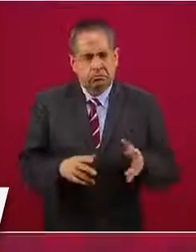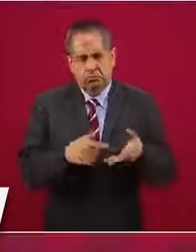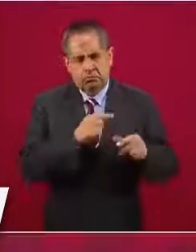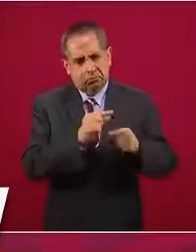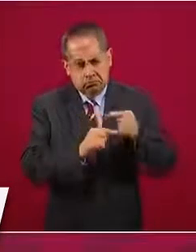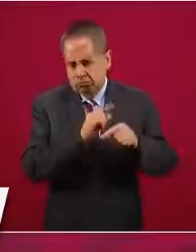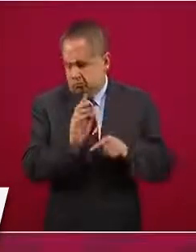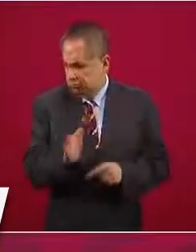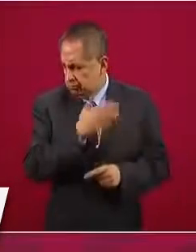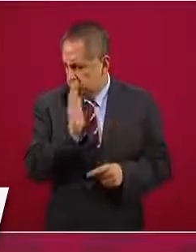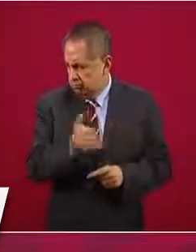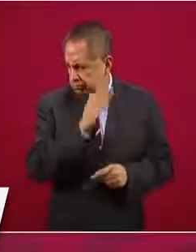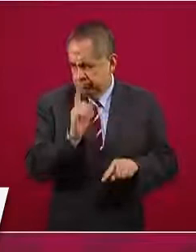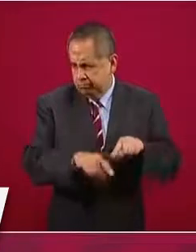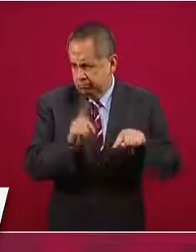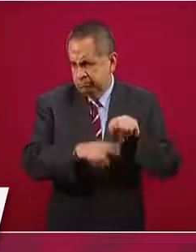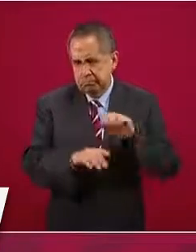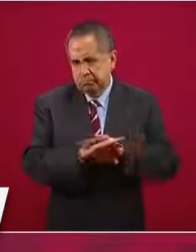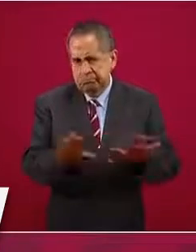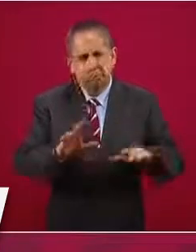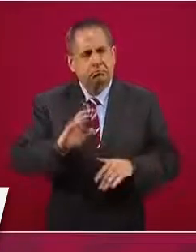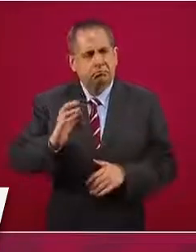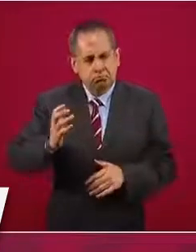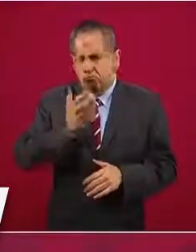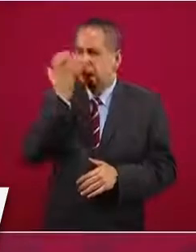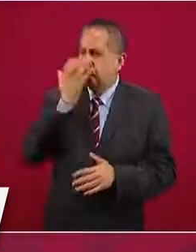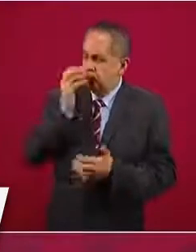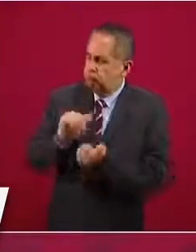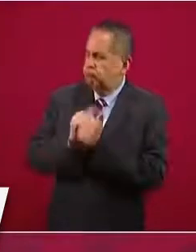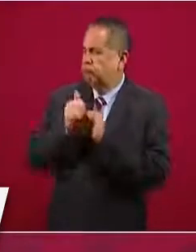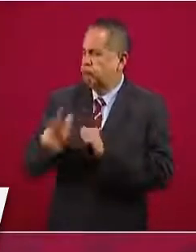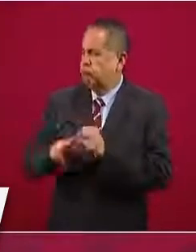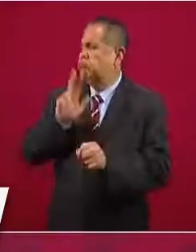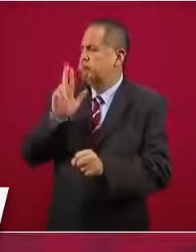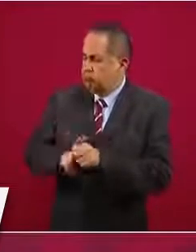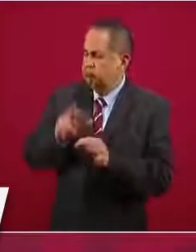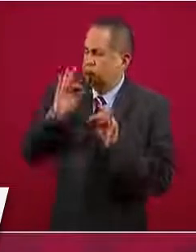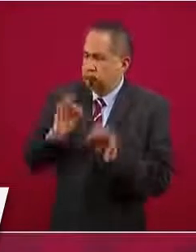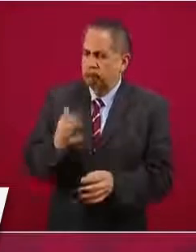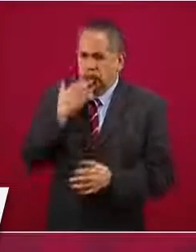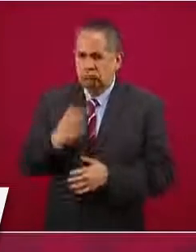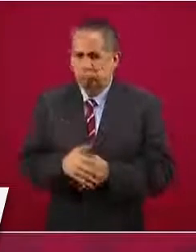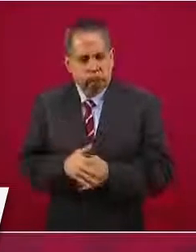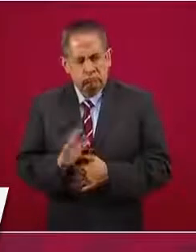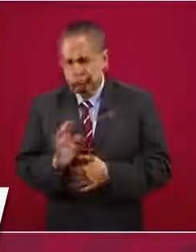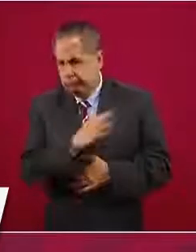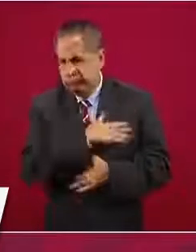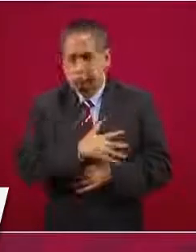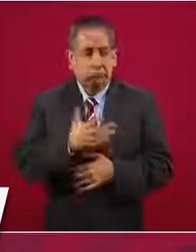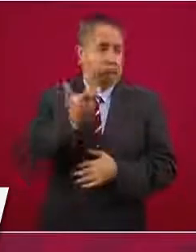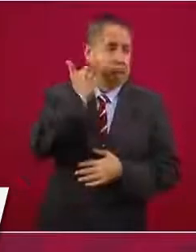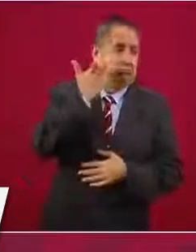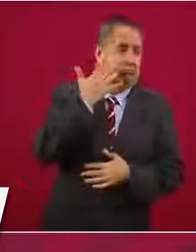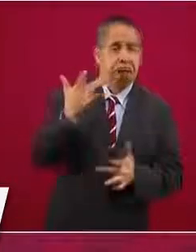poco a poco acostumbrando, pero nada de fantocherías.